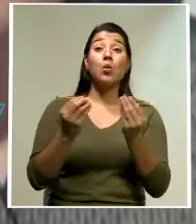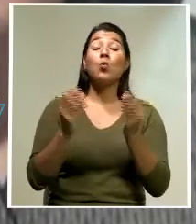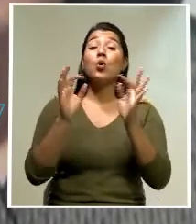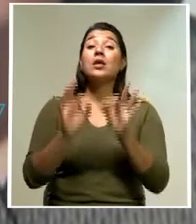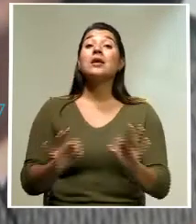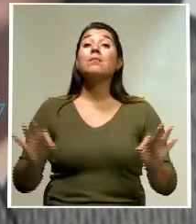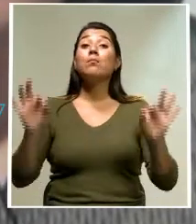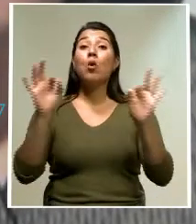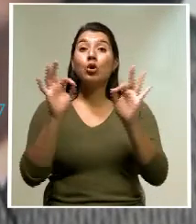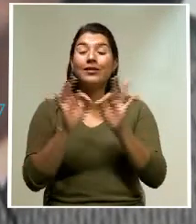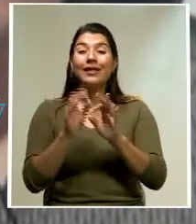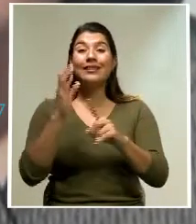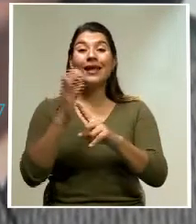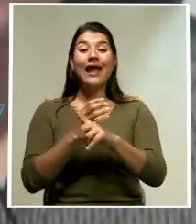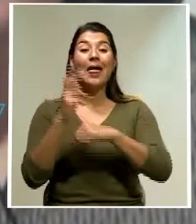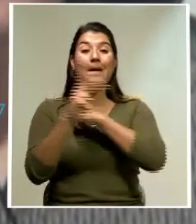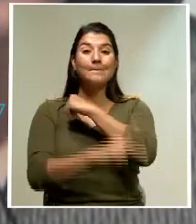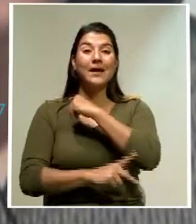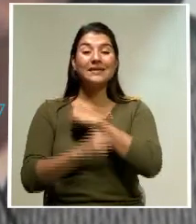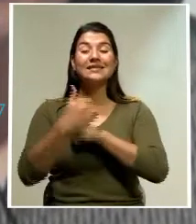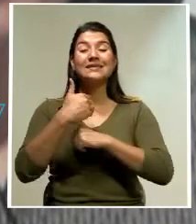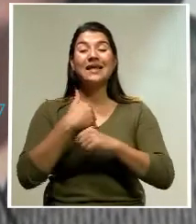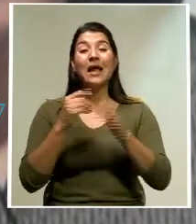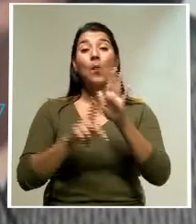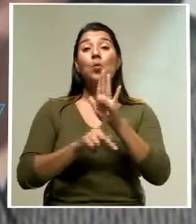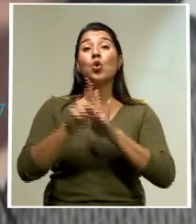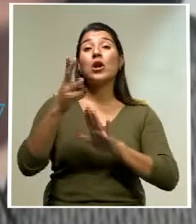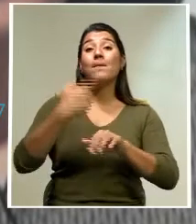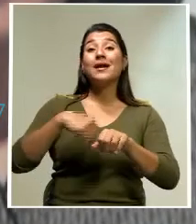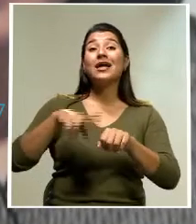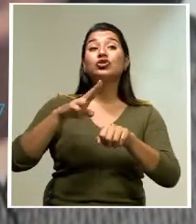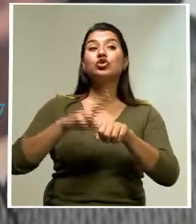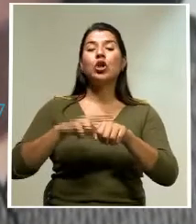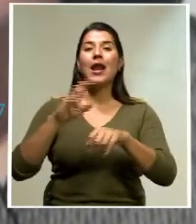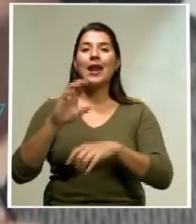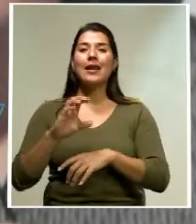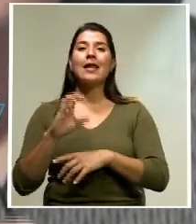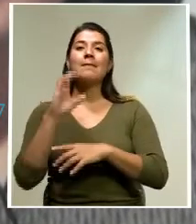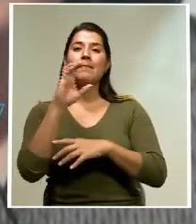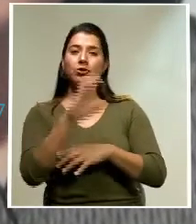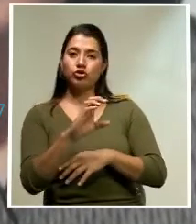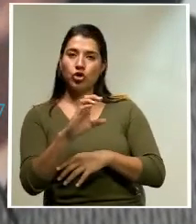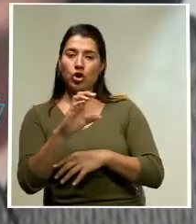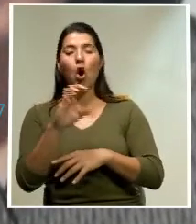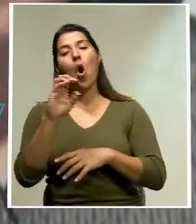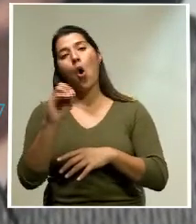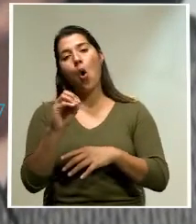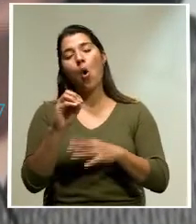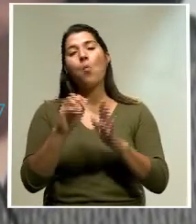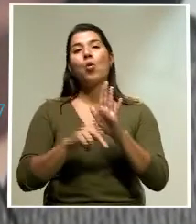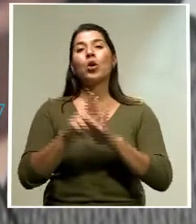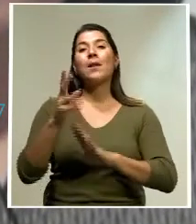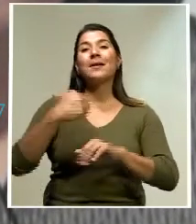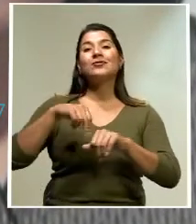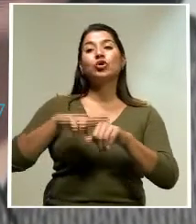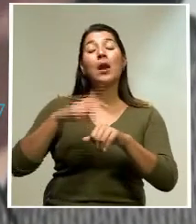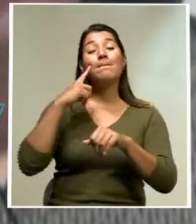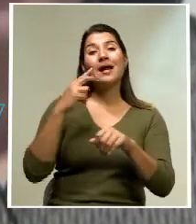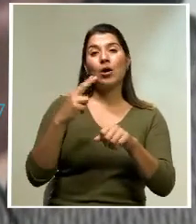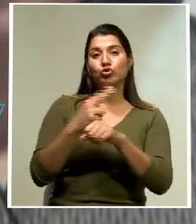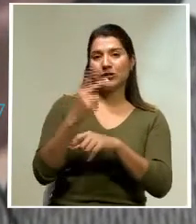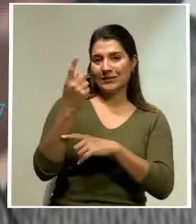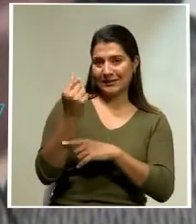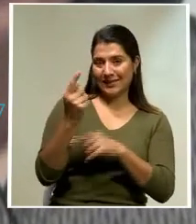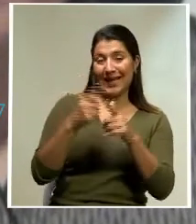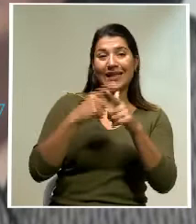programa nacional de inversión donde se pueda tener priorizadas esa cartera de proyectos. Ahora